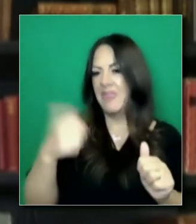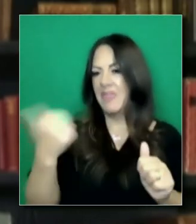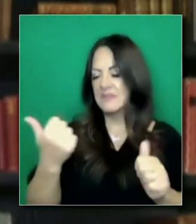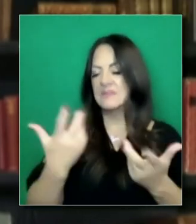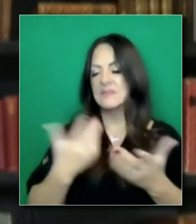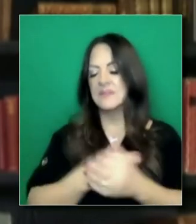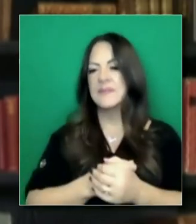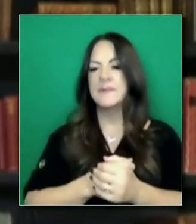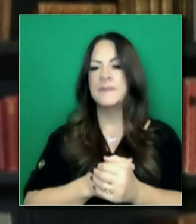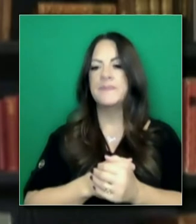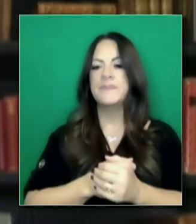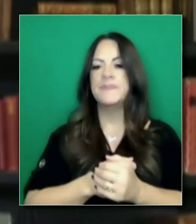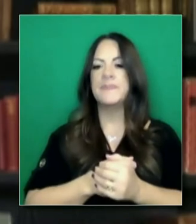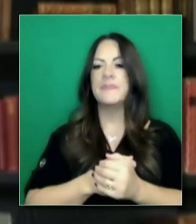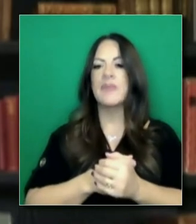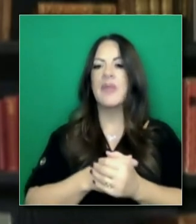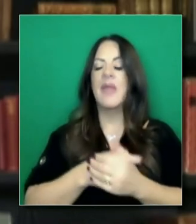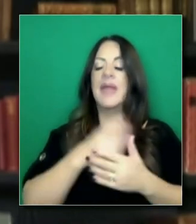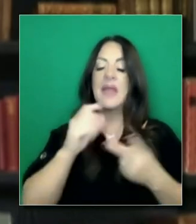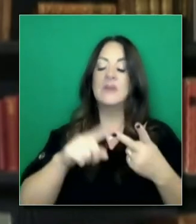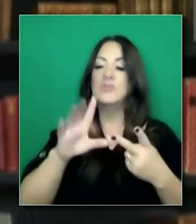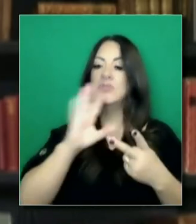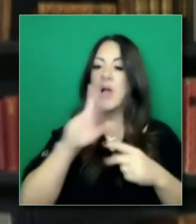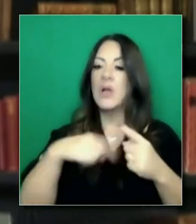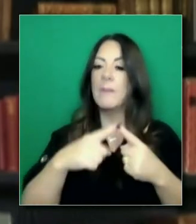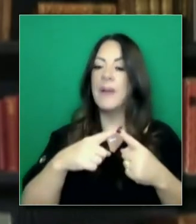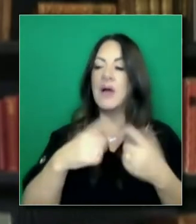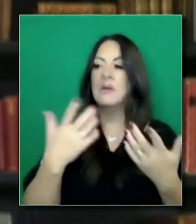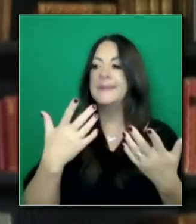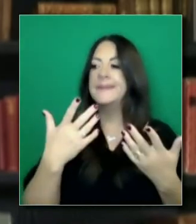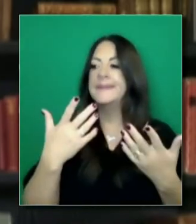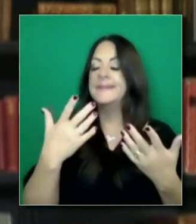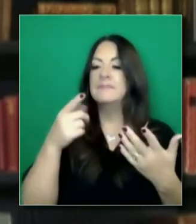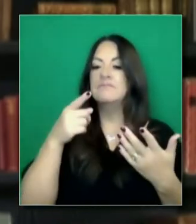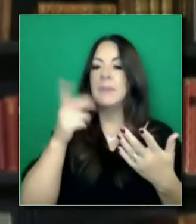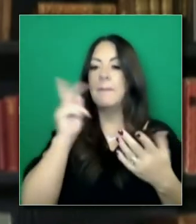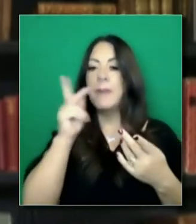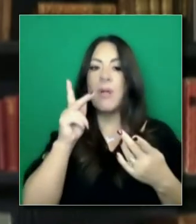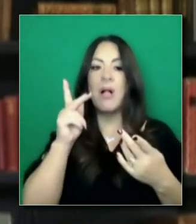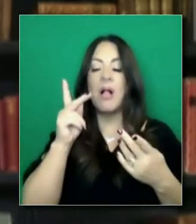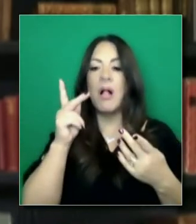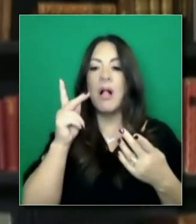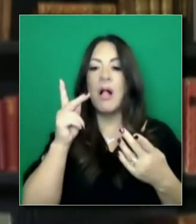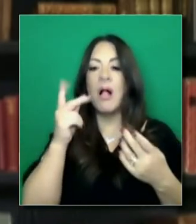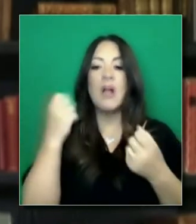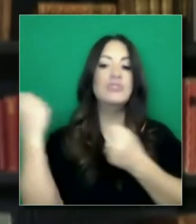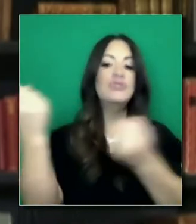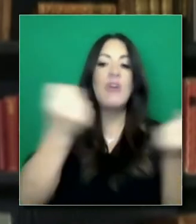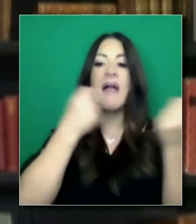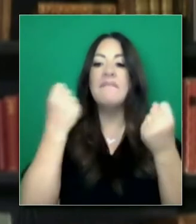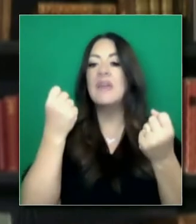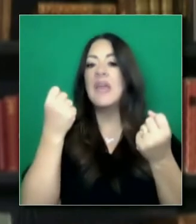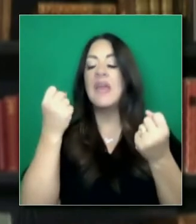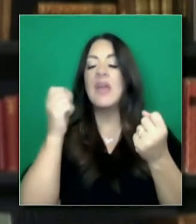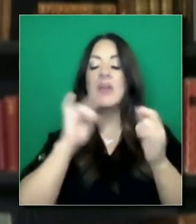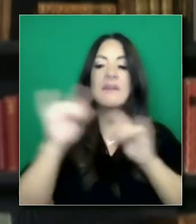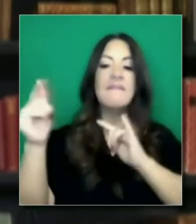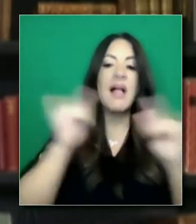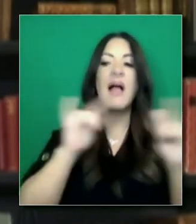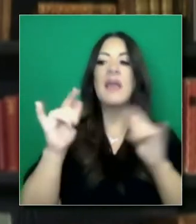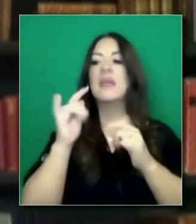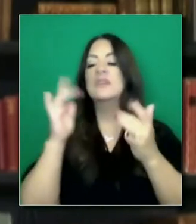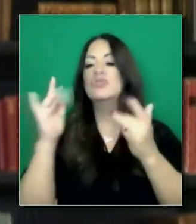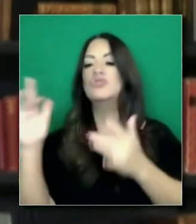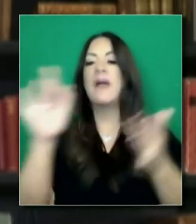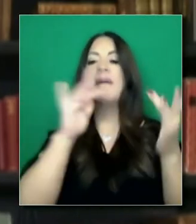cuanto a las recomendaciones de viaje, todas las instituciones a nivel estatal y federal